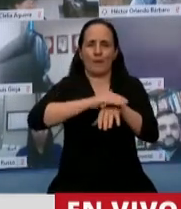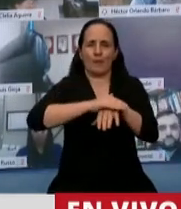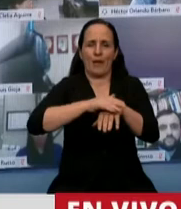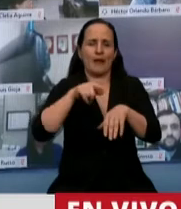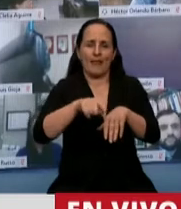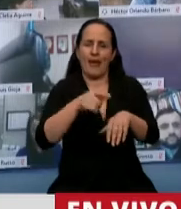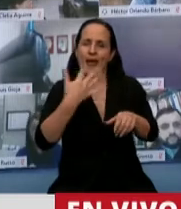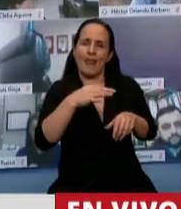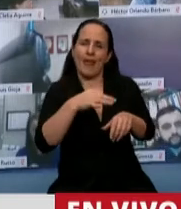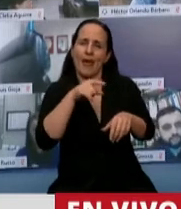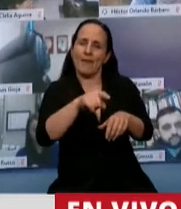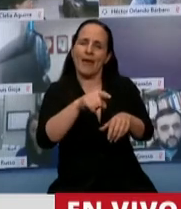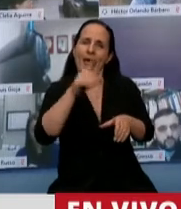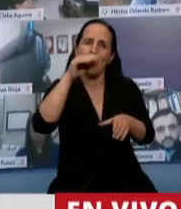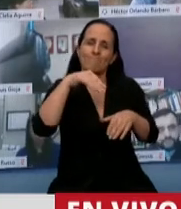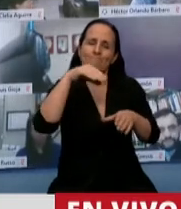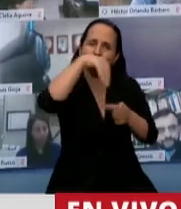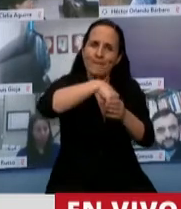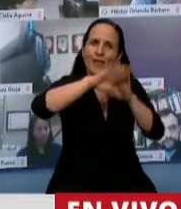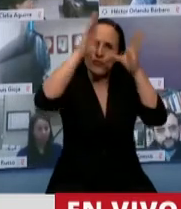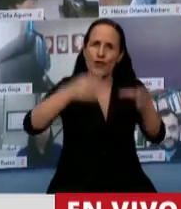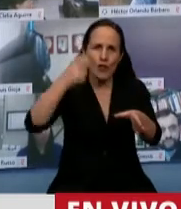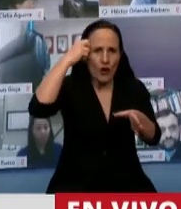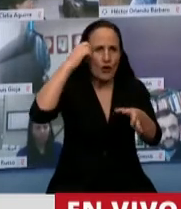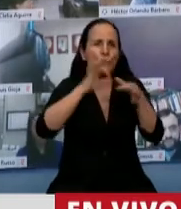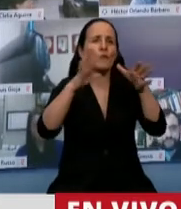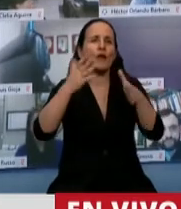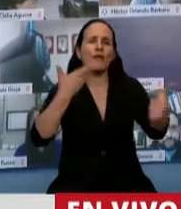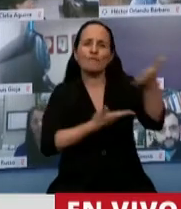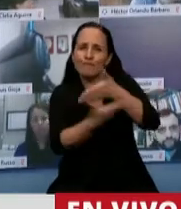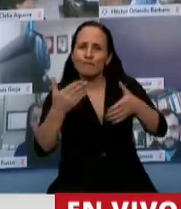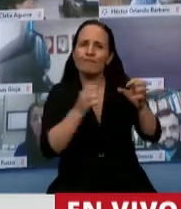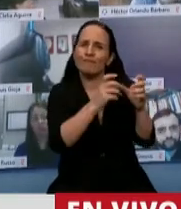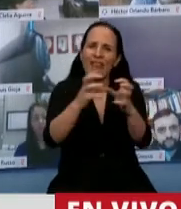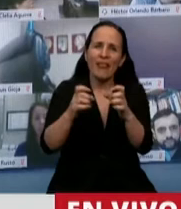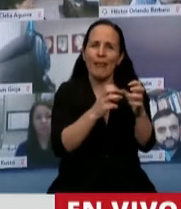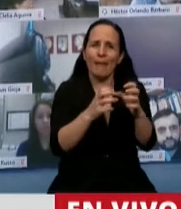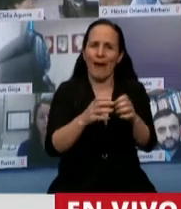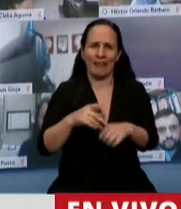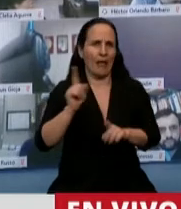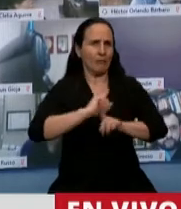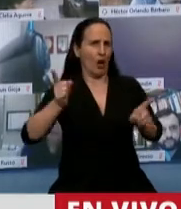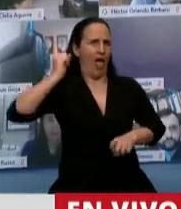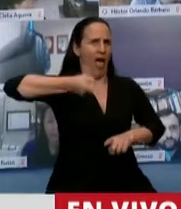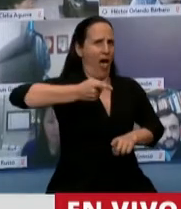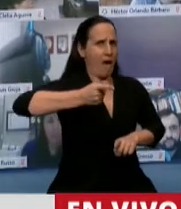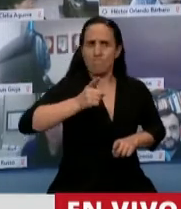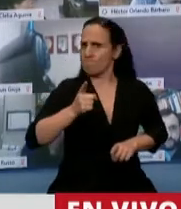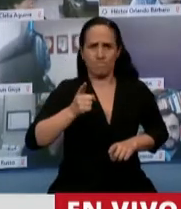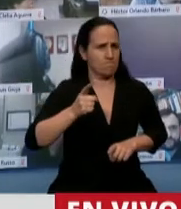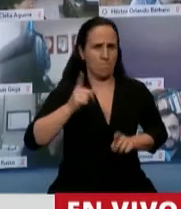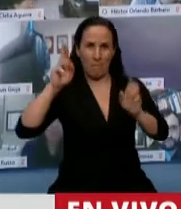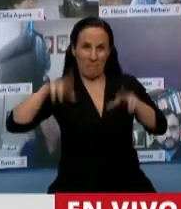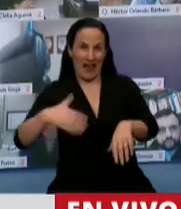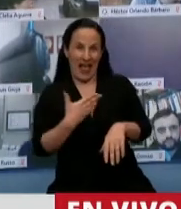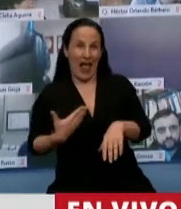identidad política que nos permita discutir en este ámbito democrático, ¿no? Tampoco se trata de imponer, como se pretende, un programa de gobierno que